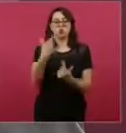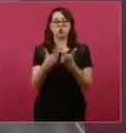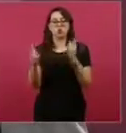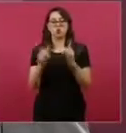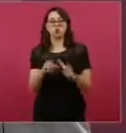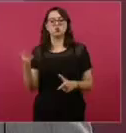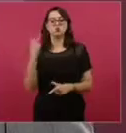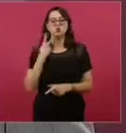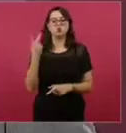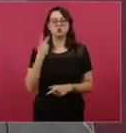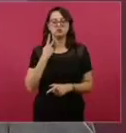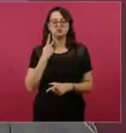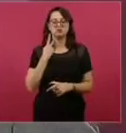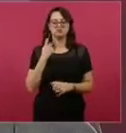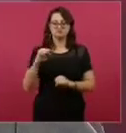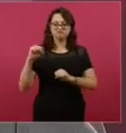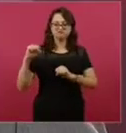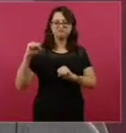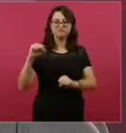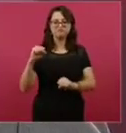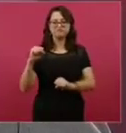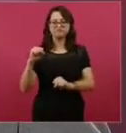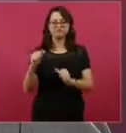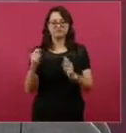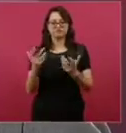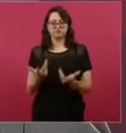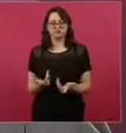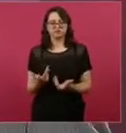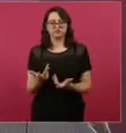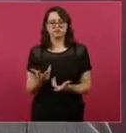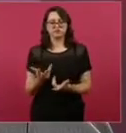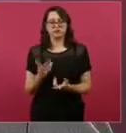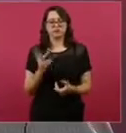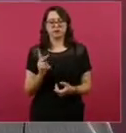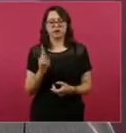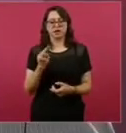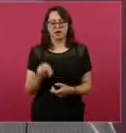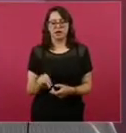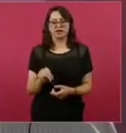revolucionarias, los partidos regionales.